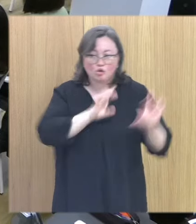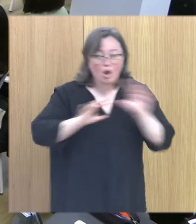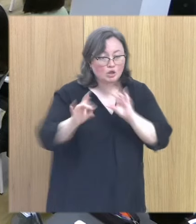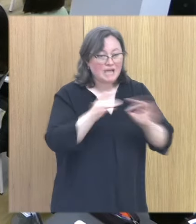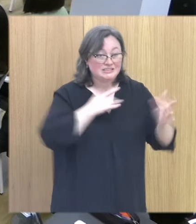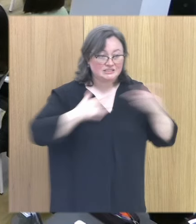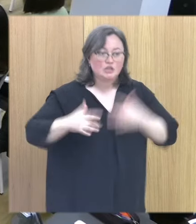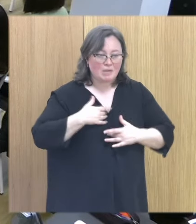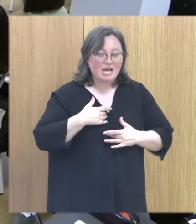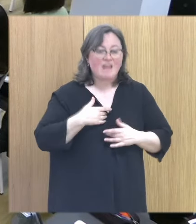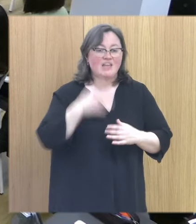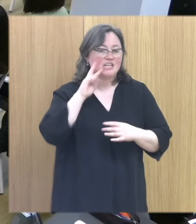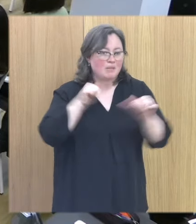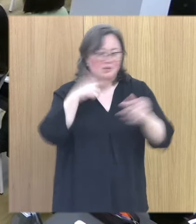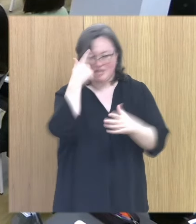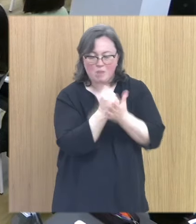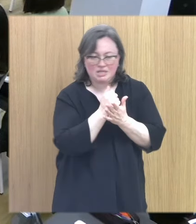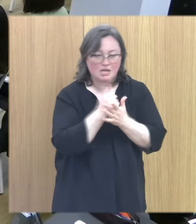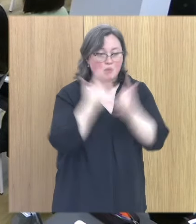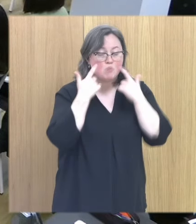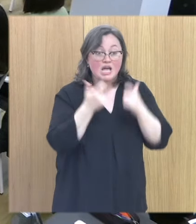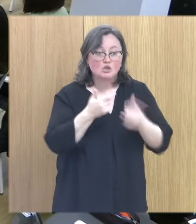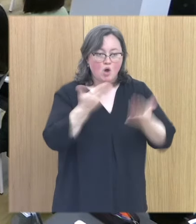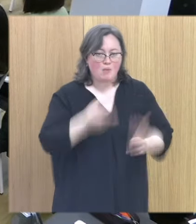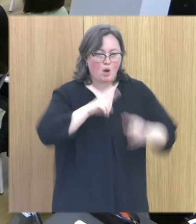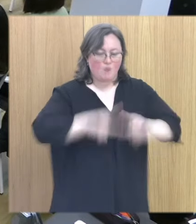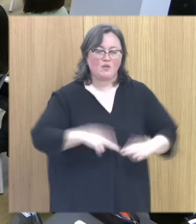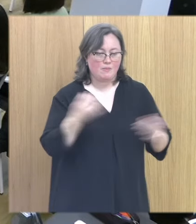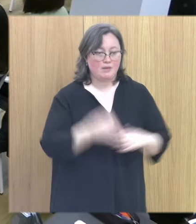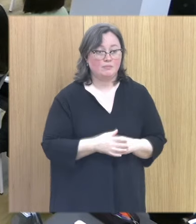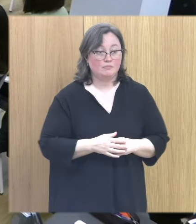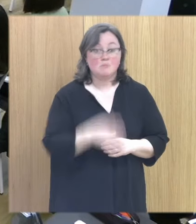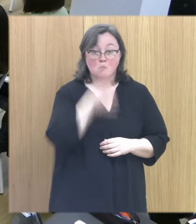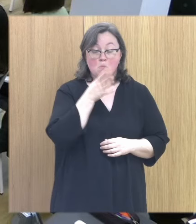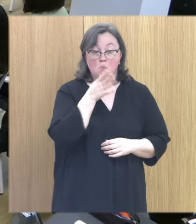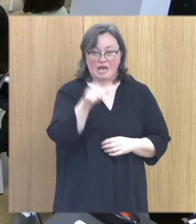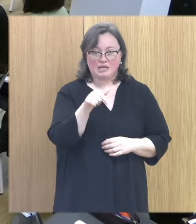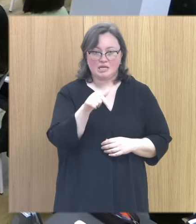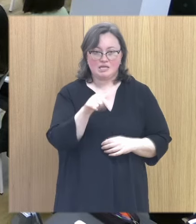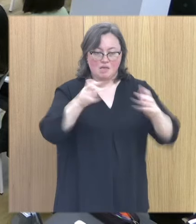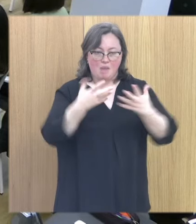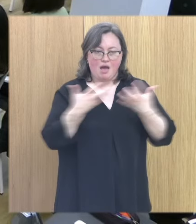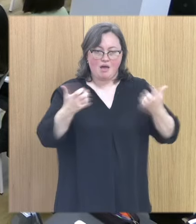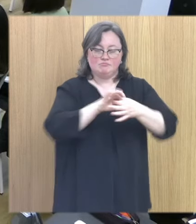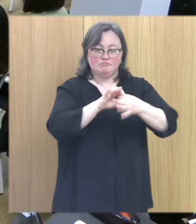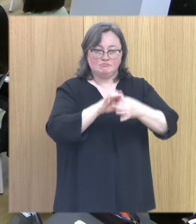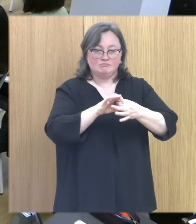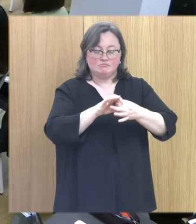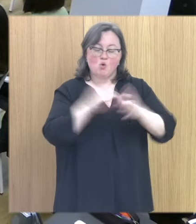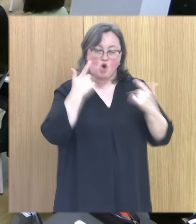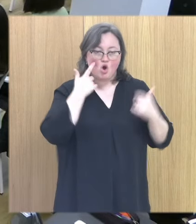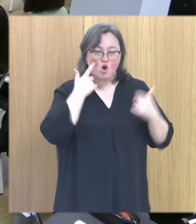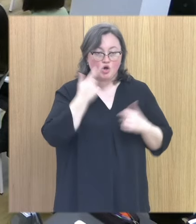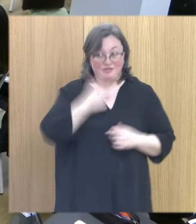sintomatología de reexperimentación traumática y como tal hay que evaluarla porque aquí tenemos un tema con este tema